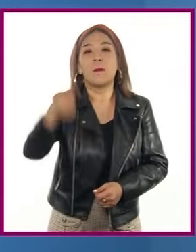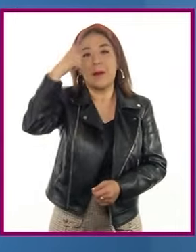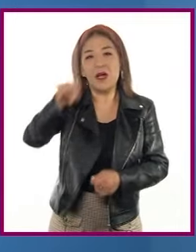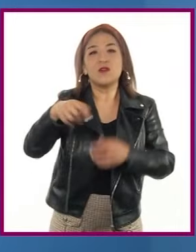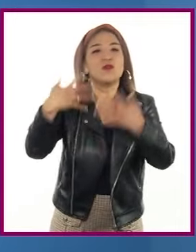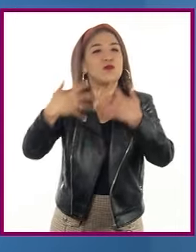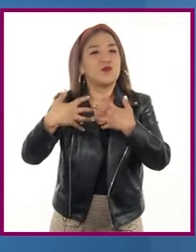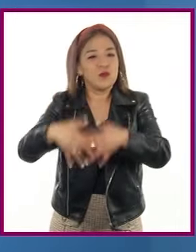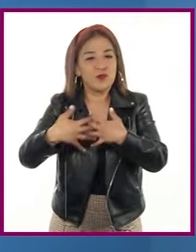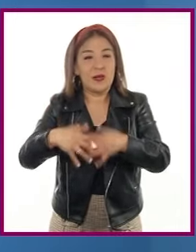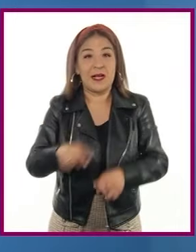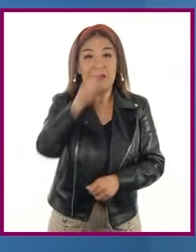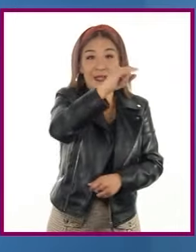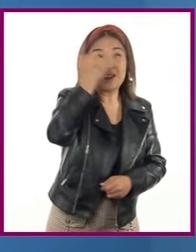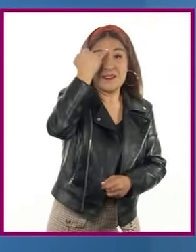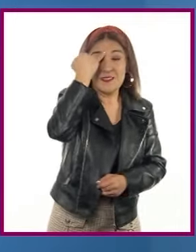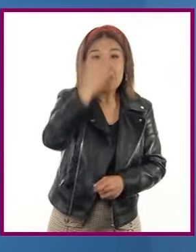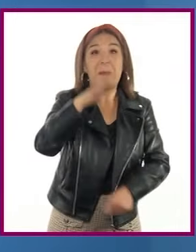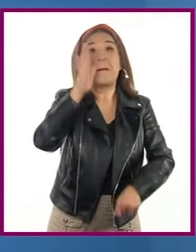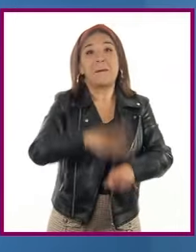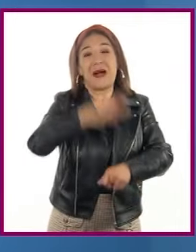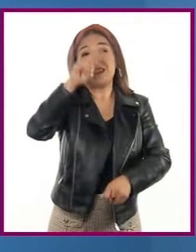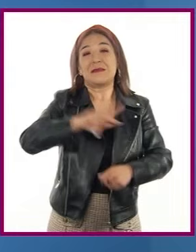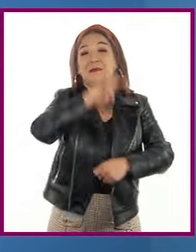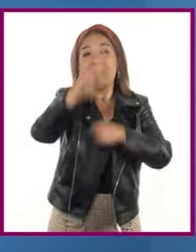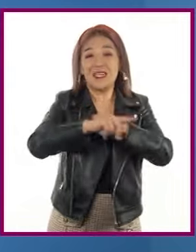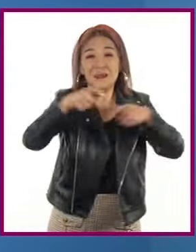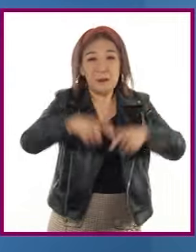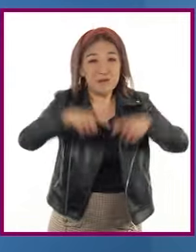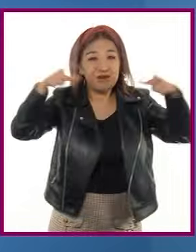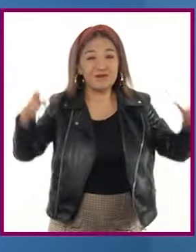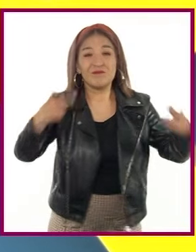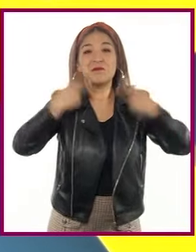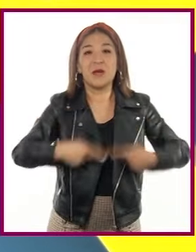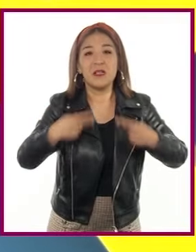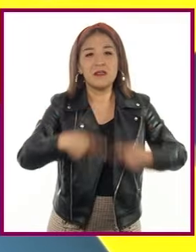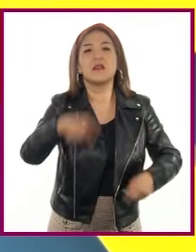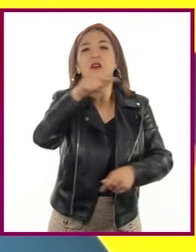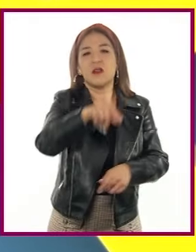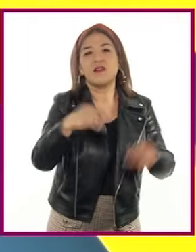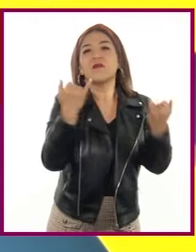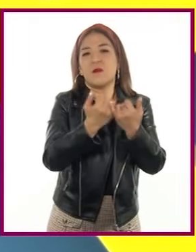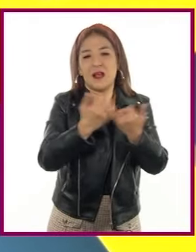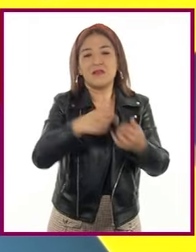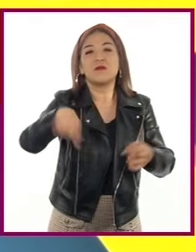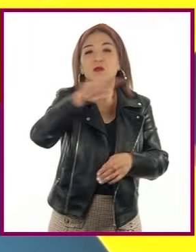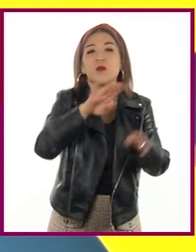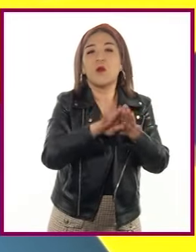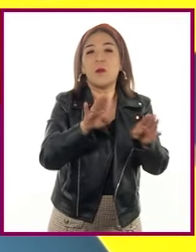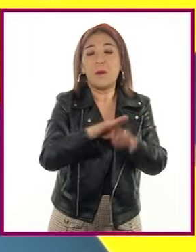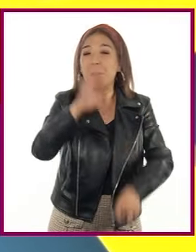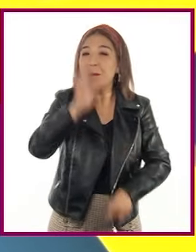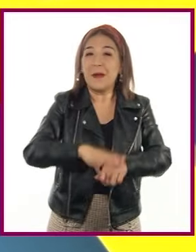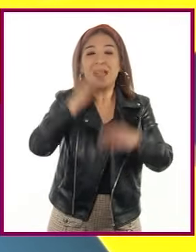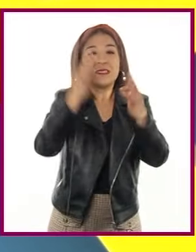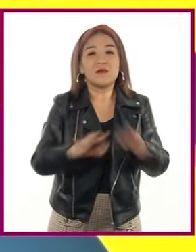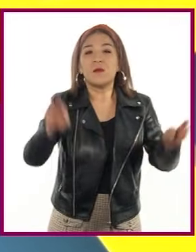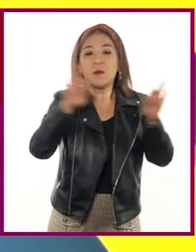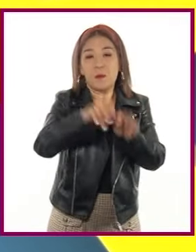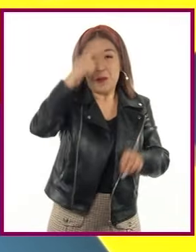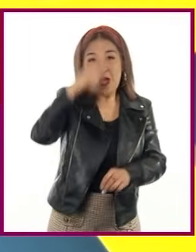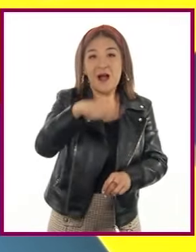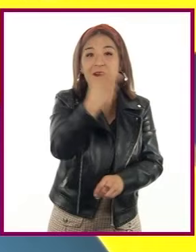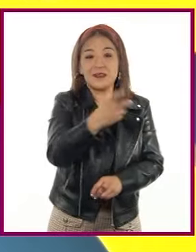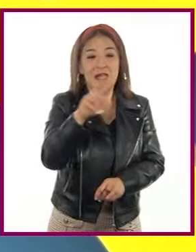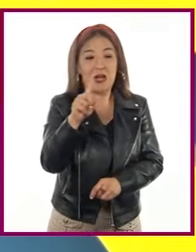India es el segundo país más poblado del mundo y tiene una alta densidad de población. Su más grande e importante recurso de agua